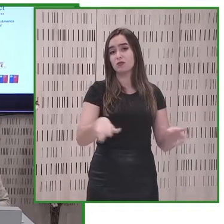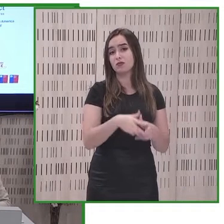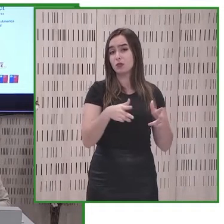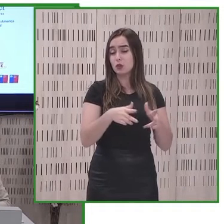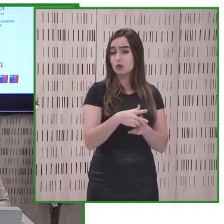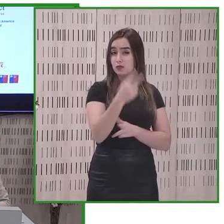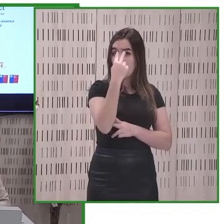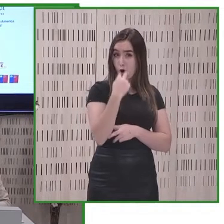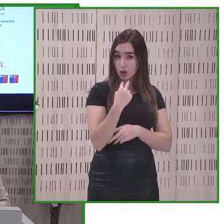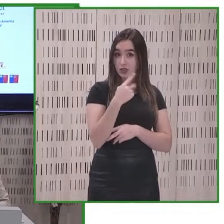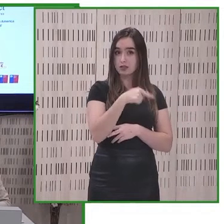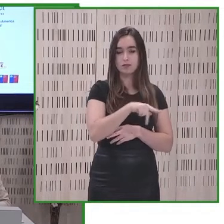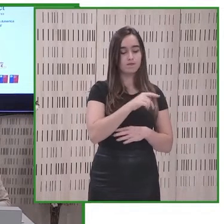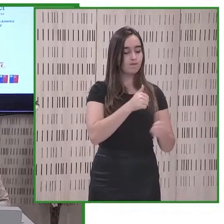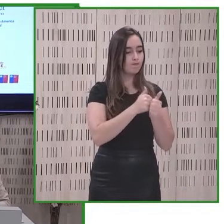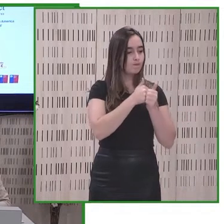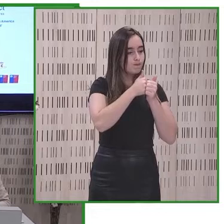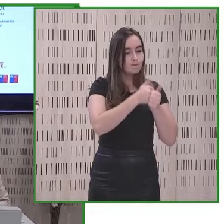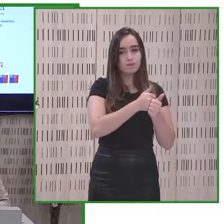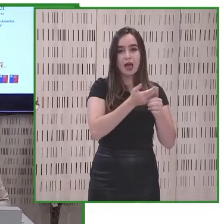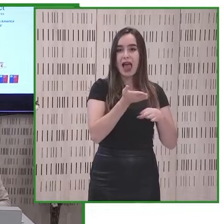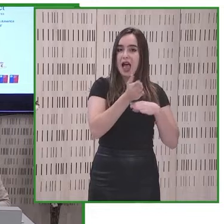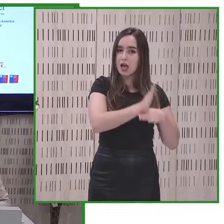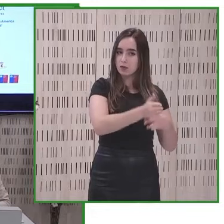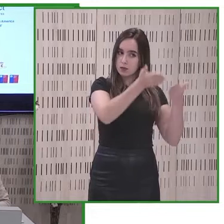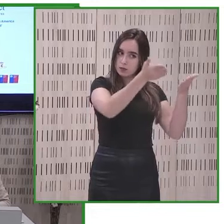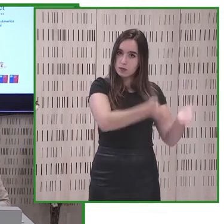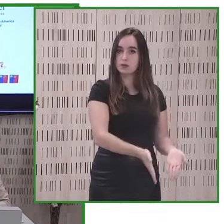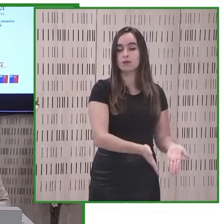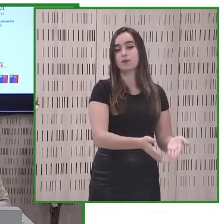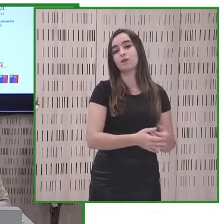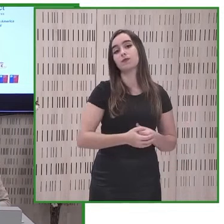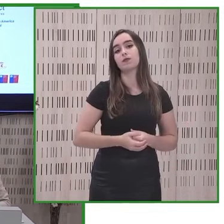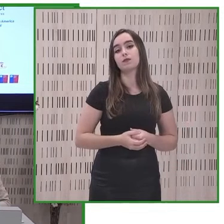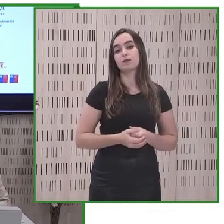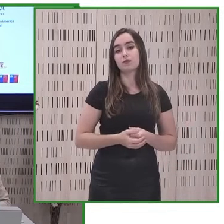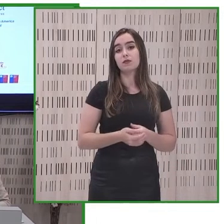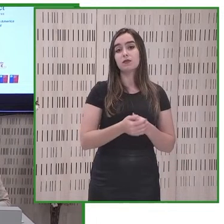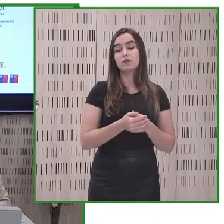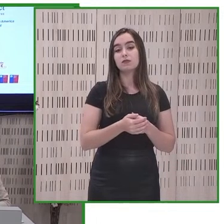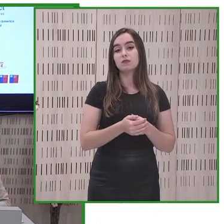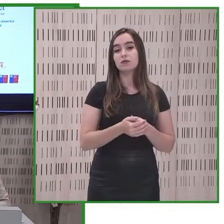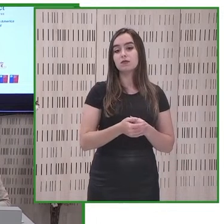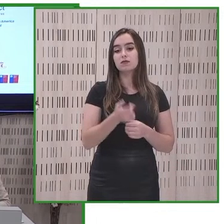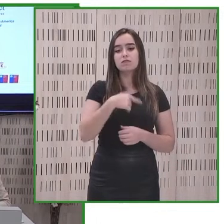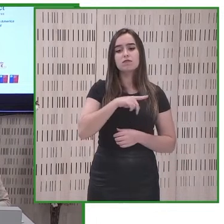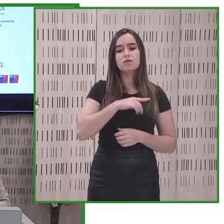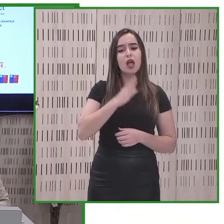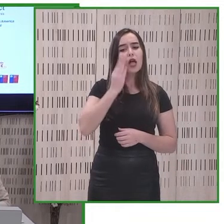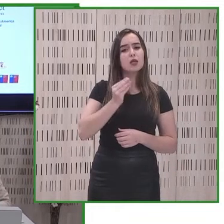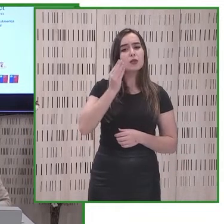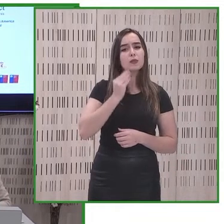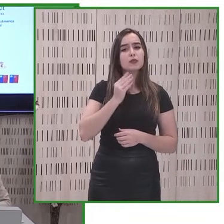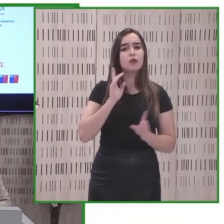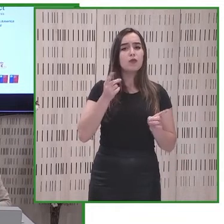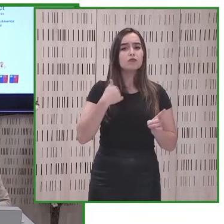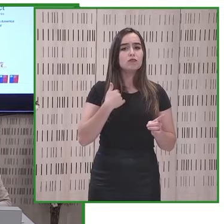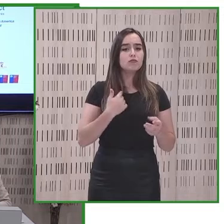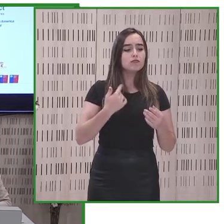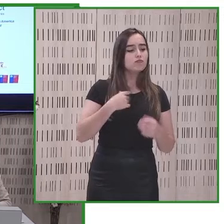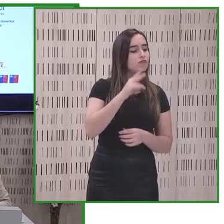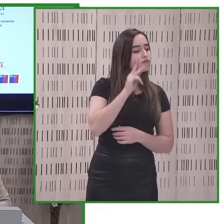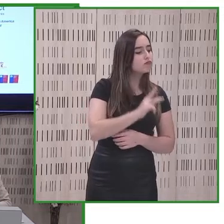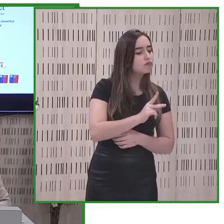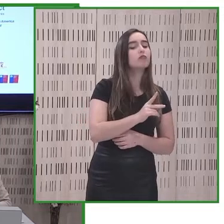en nuestro compromiso inclusión responsabilidad sostenibilidad y tener la experiencia no sólo de oírlo sino de vivir lo que es muy